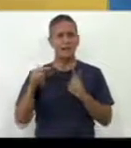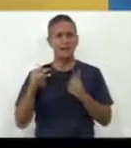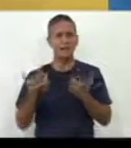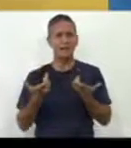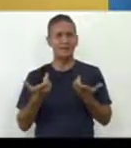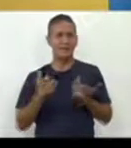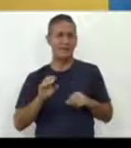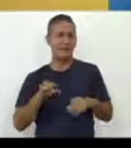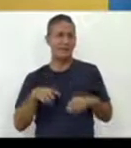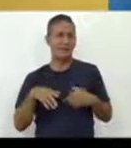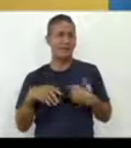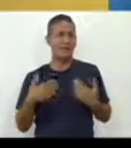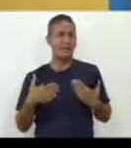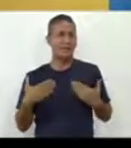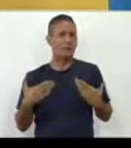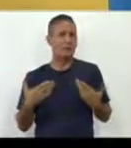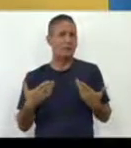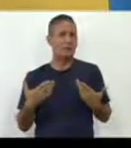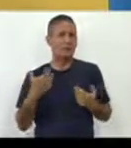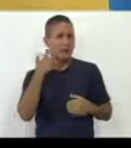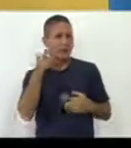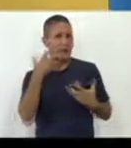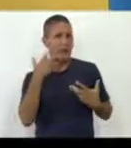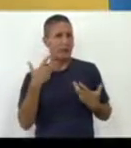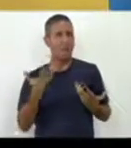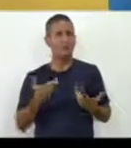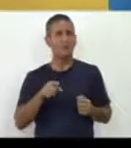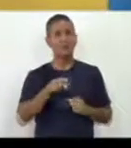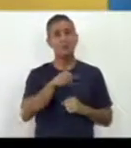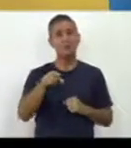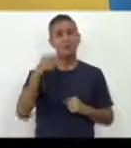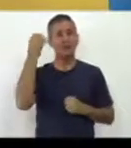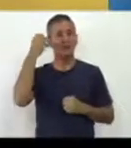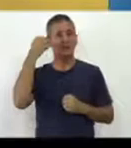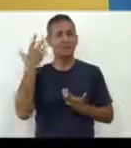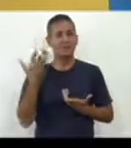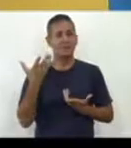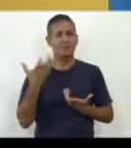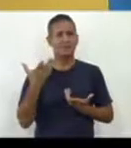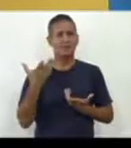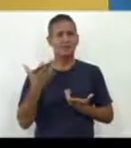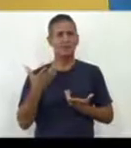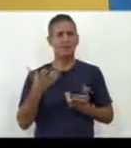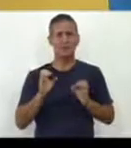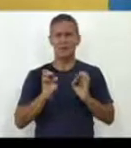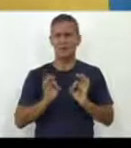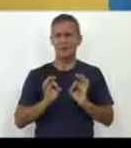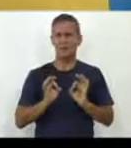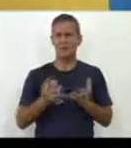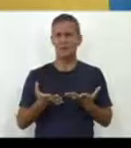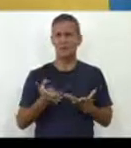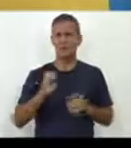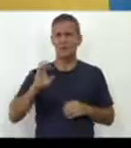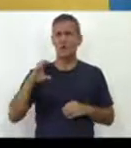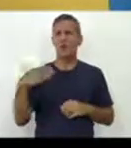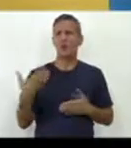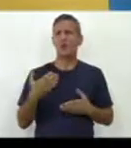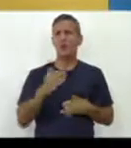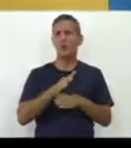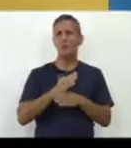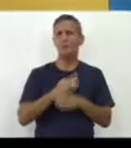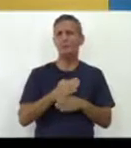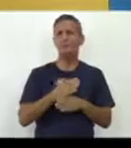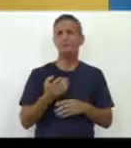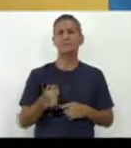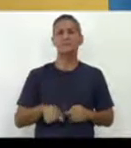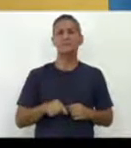para ello es bien importante que ustedes sepan con precisión cuál es el significado de